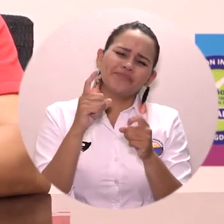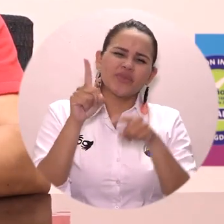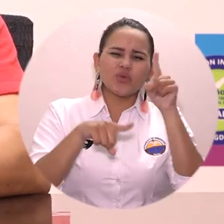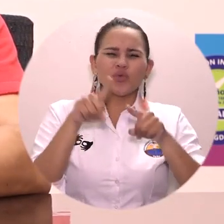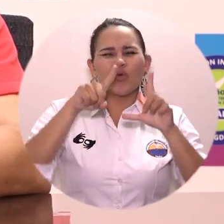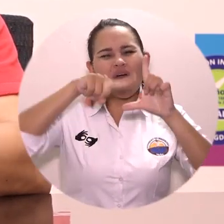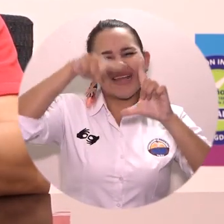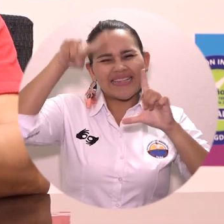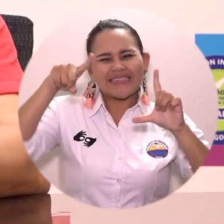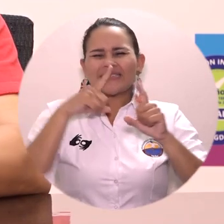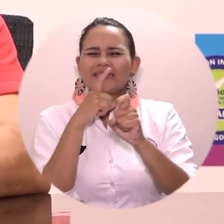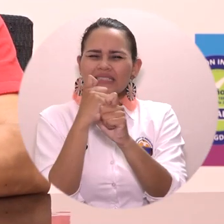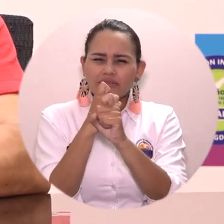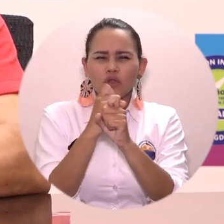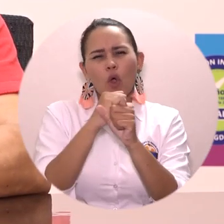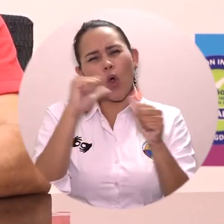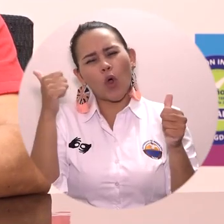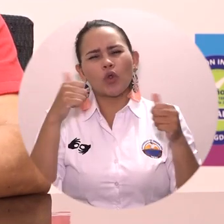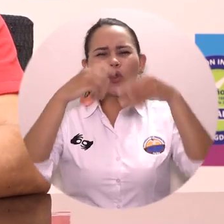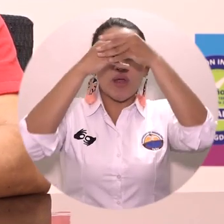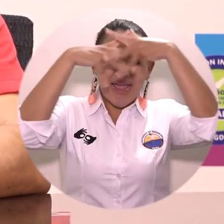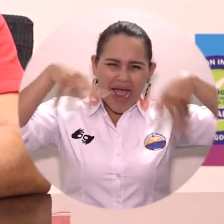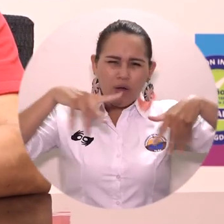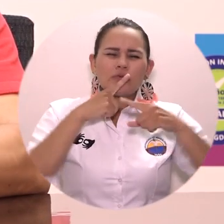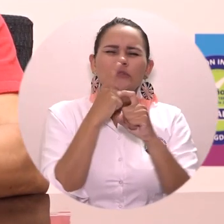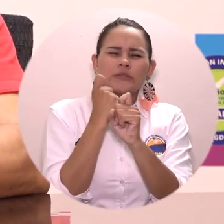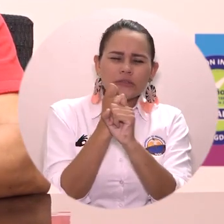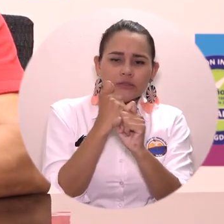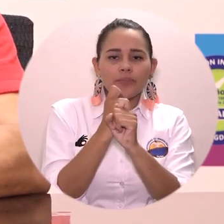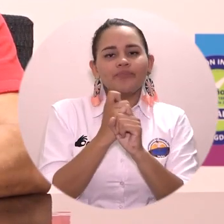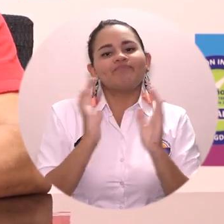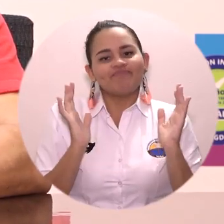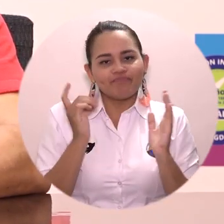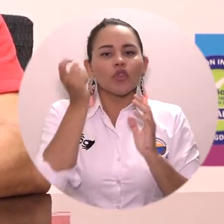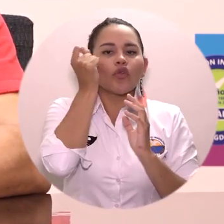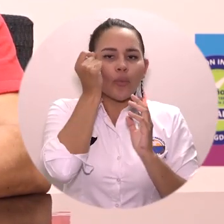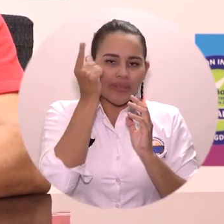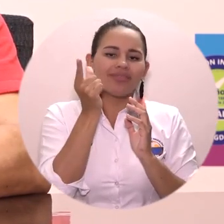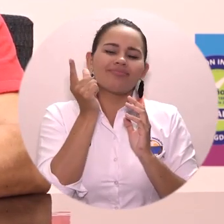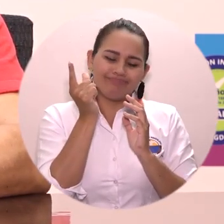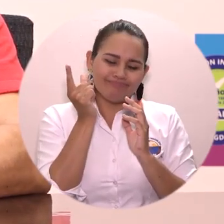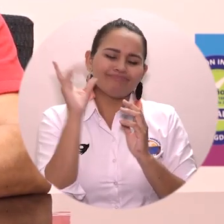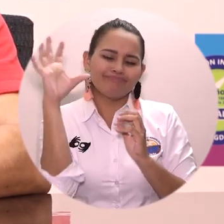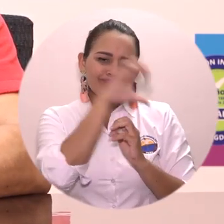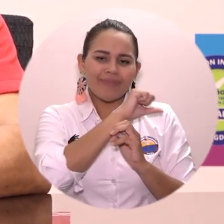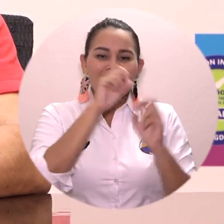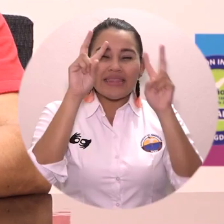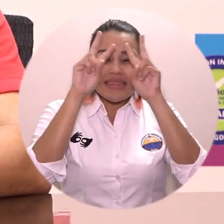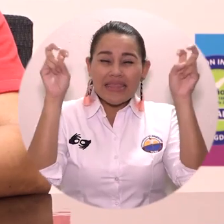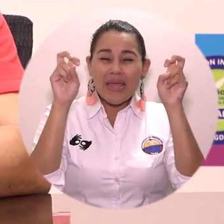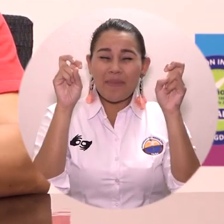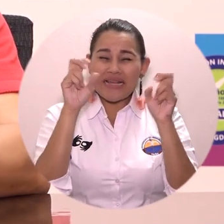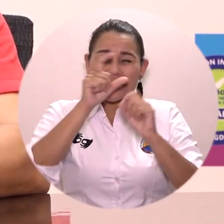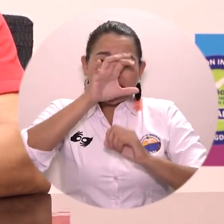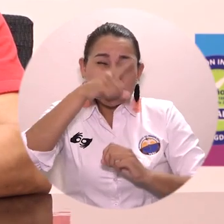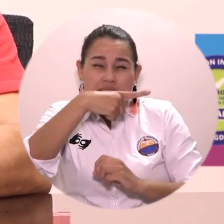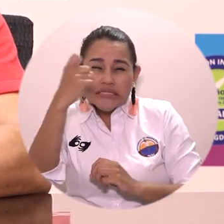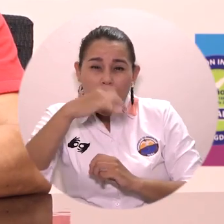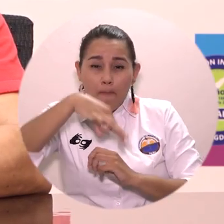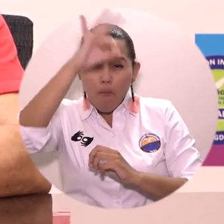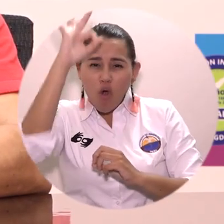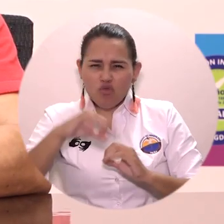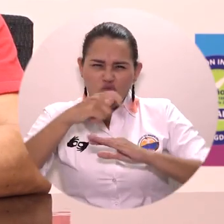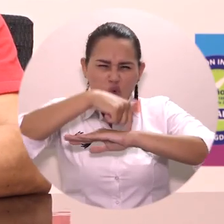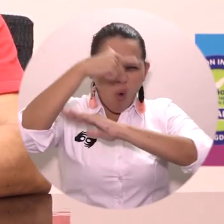estadísticas, muchos relacionados con los temas de cálculo. Entendemos que en esta circunstancia va a ser muy complicado el poder cubrir el 100%